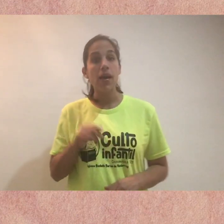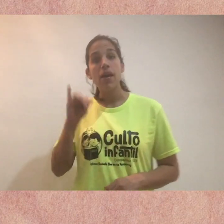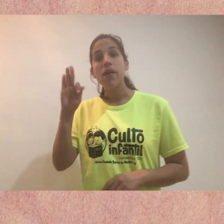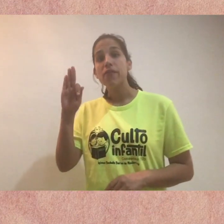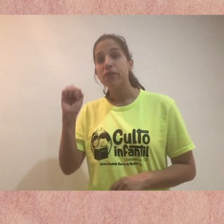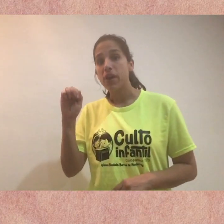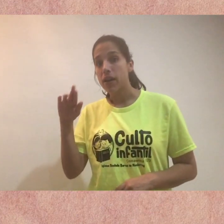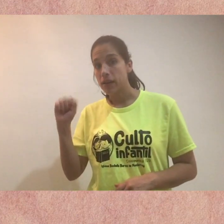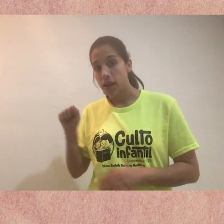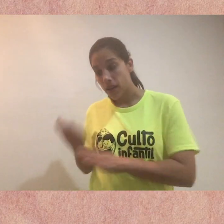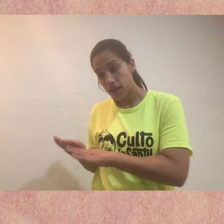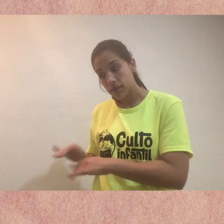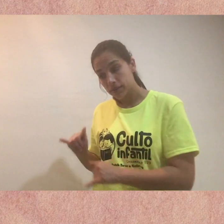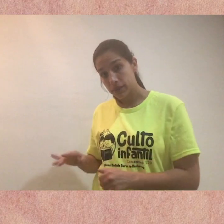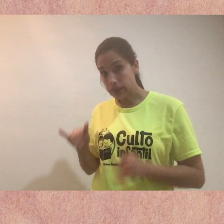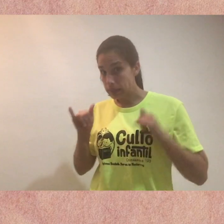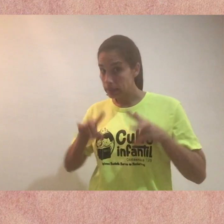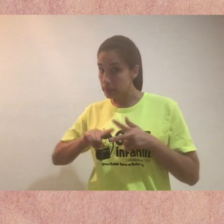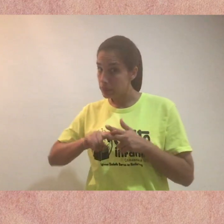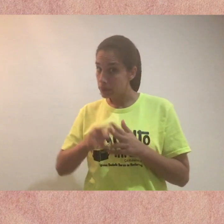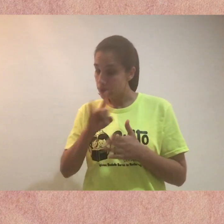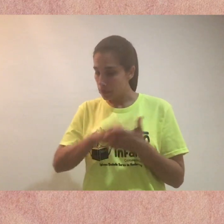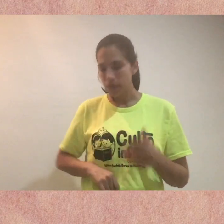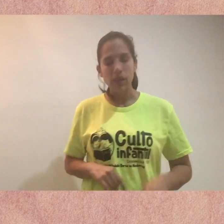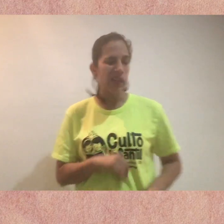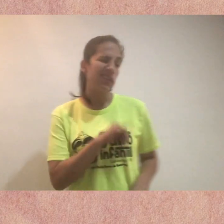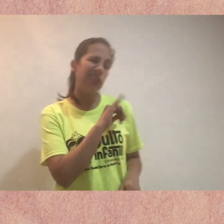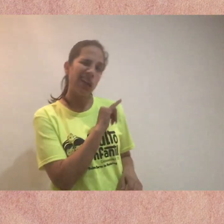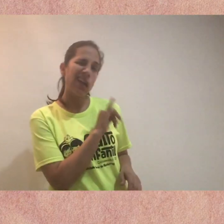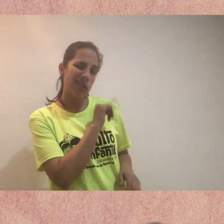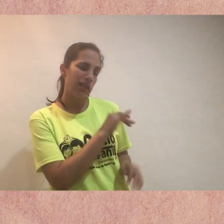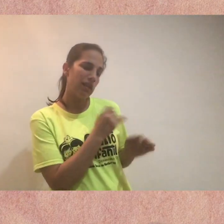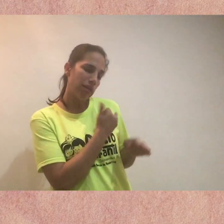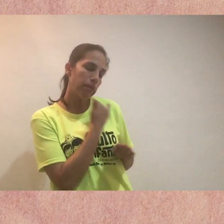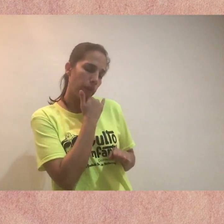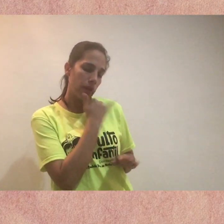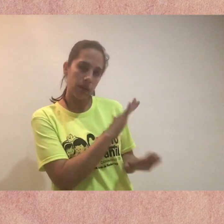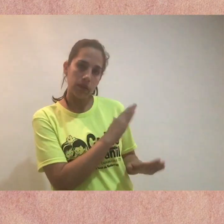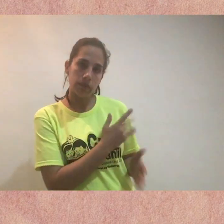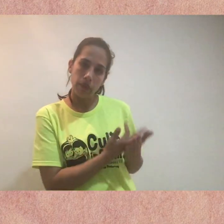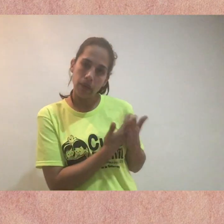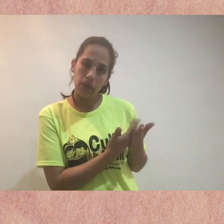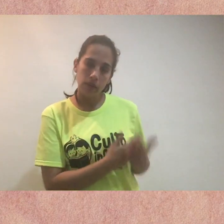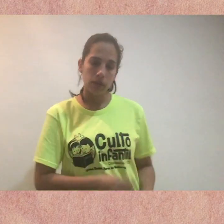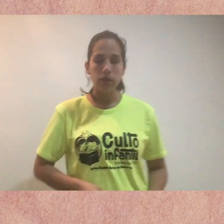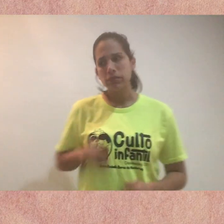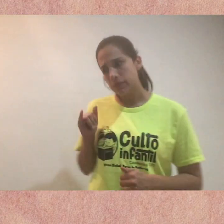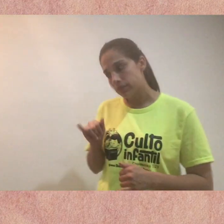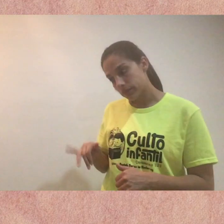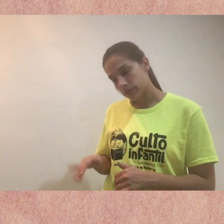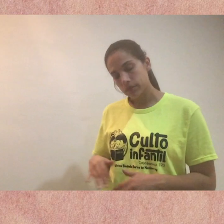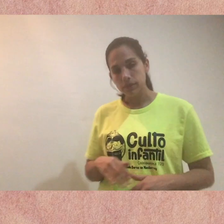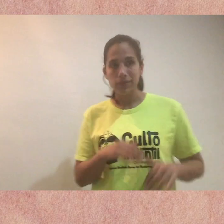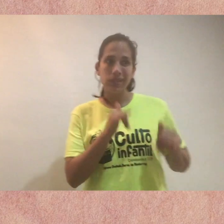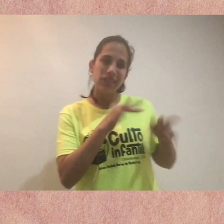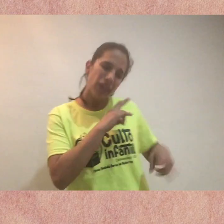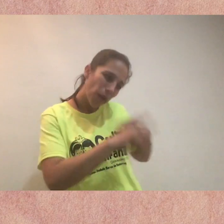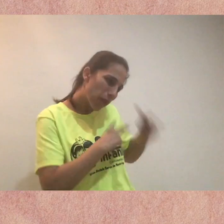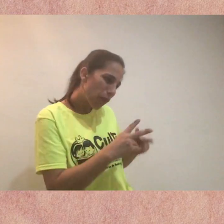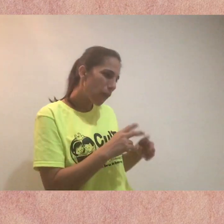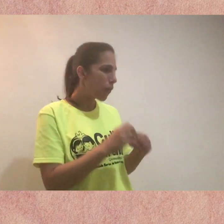Infantil. Farra, ¿lista? ¿Ya empezó el programa? Sí, sí, perdón. Farra.